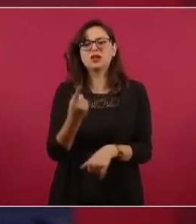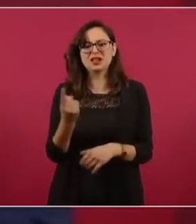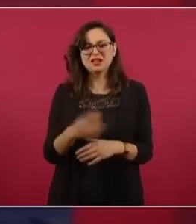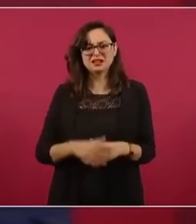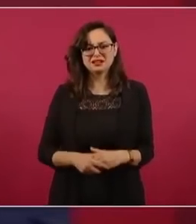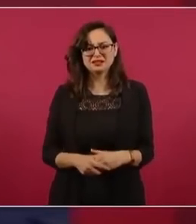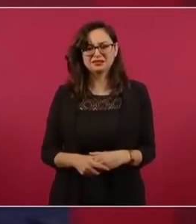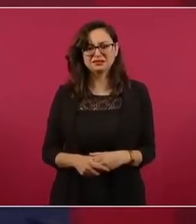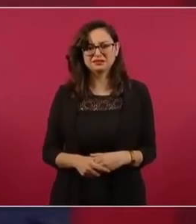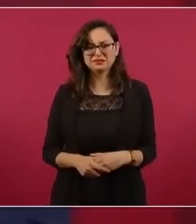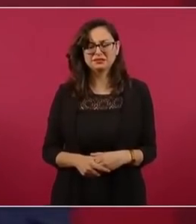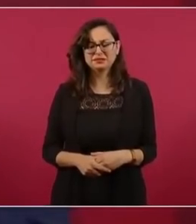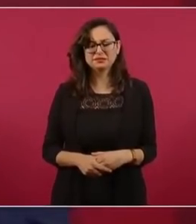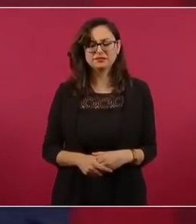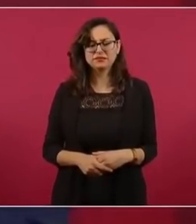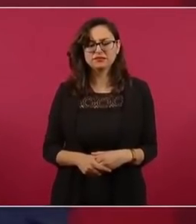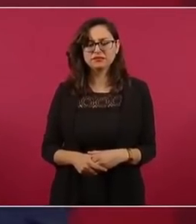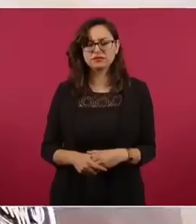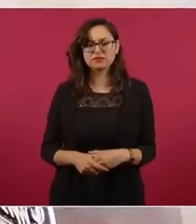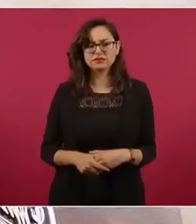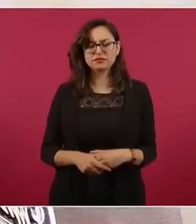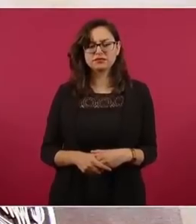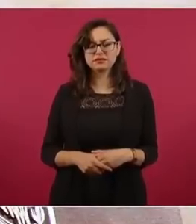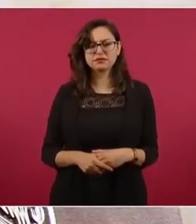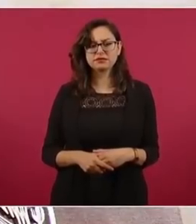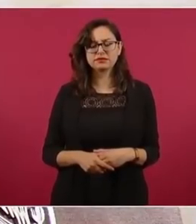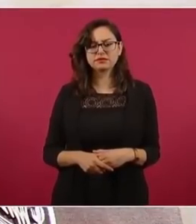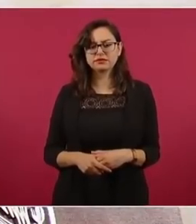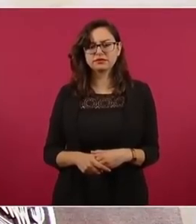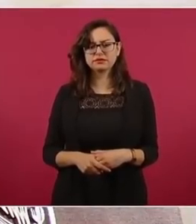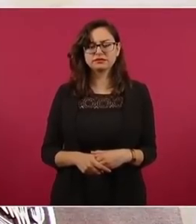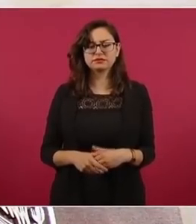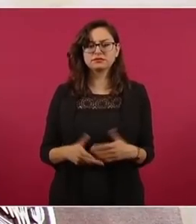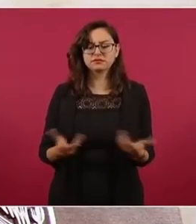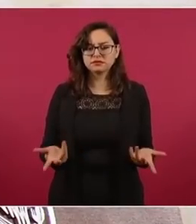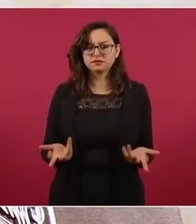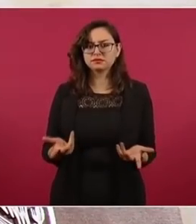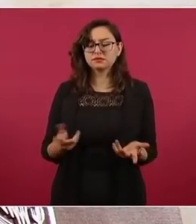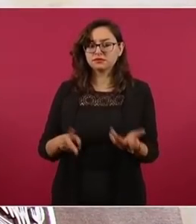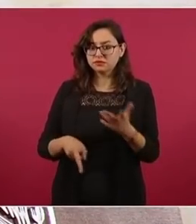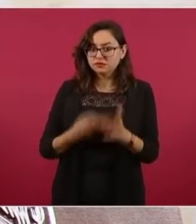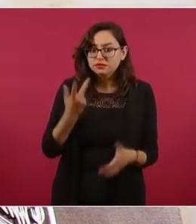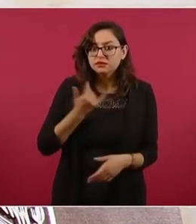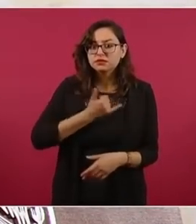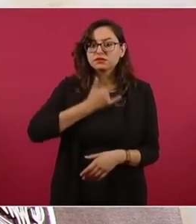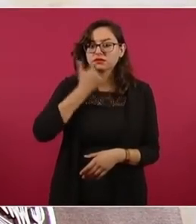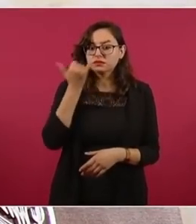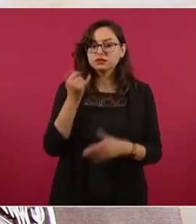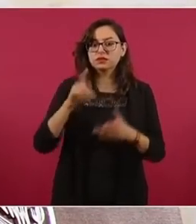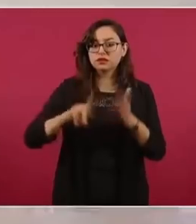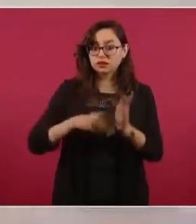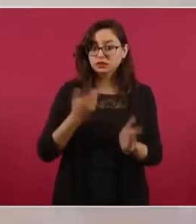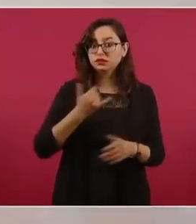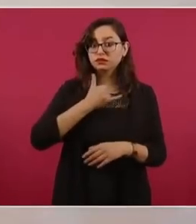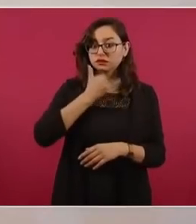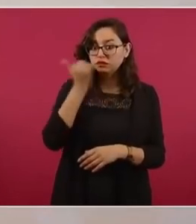no caemos en errores? Para mí